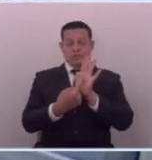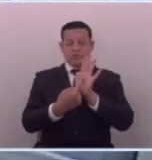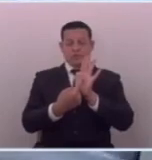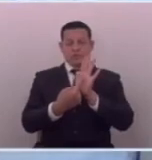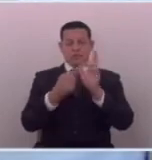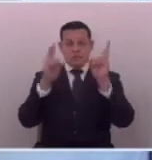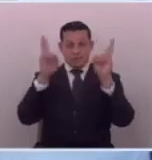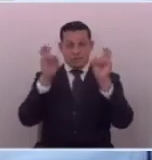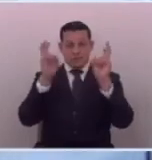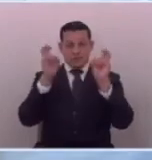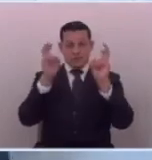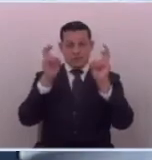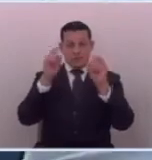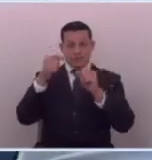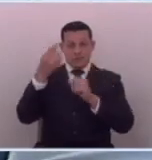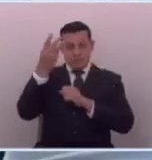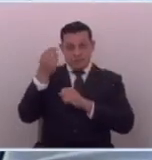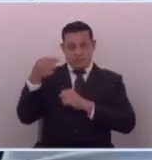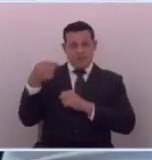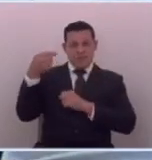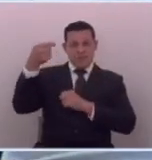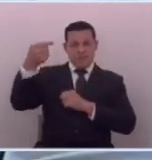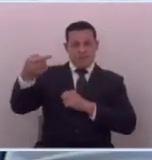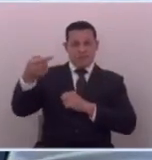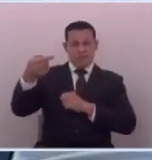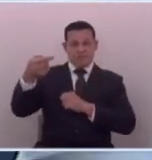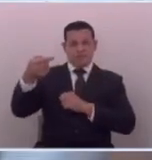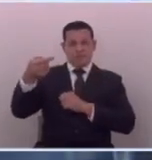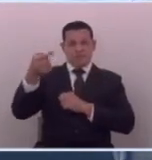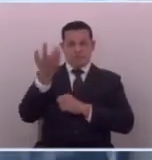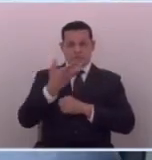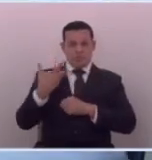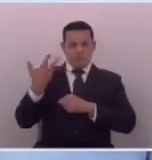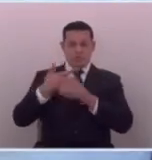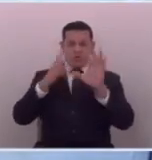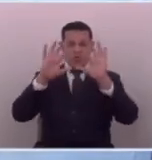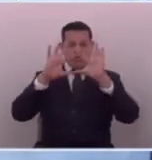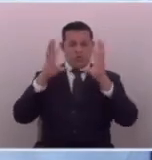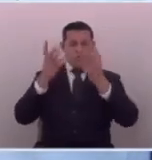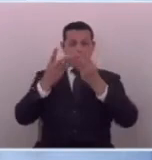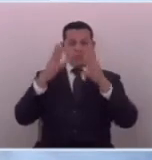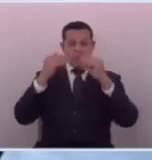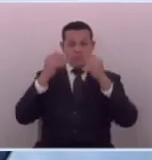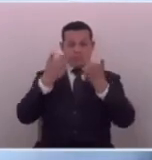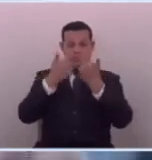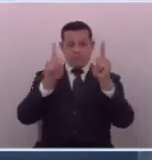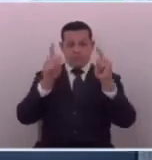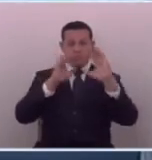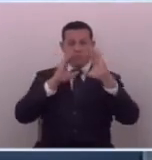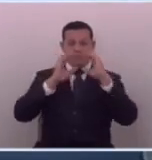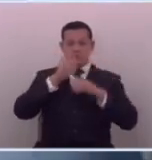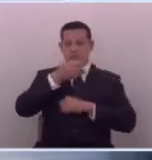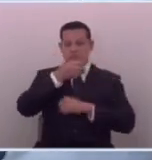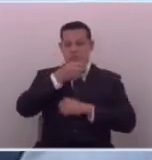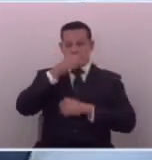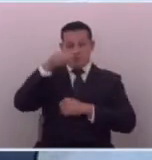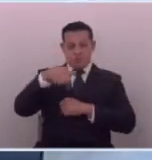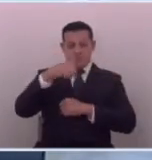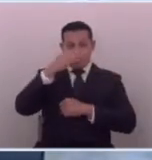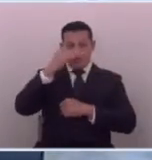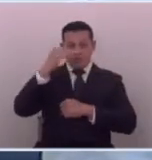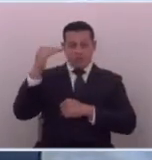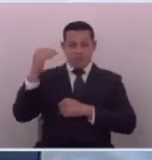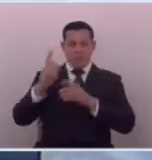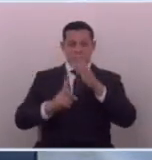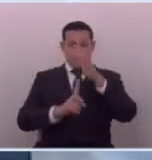tema que mañana todo mundo va estar hablando de la libertad de prensa que existe en este país